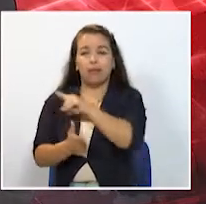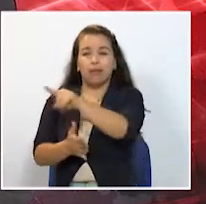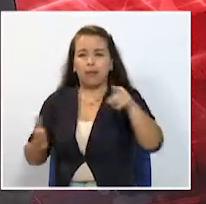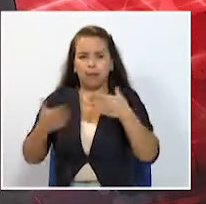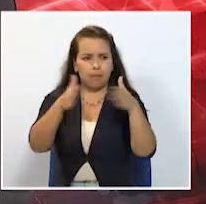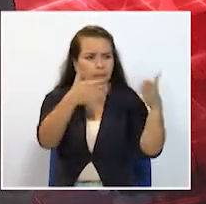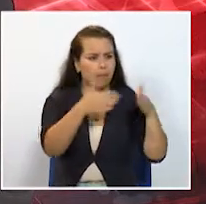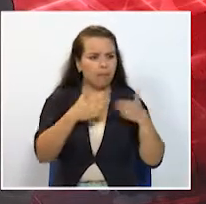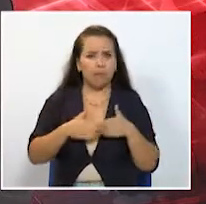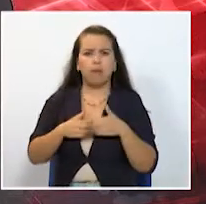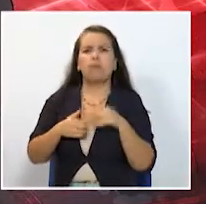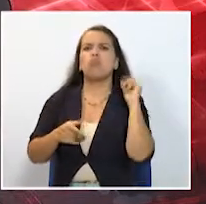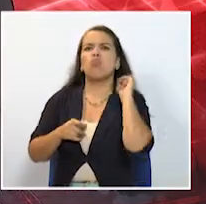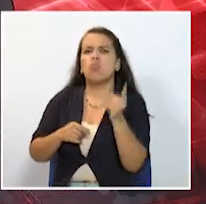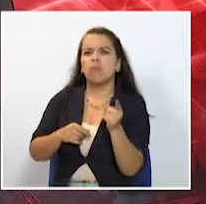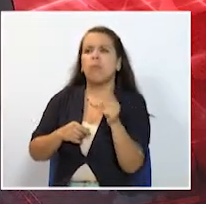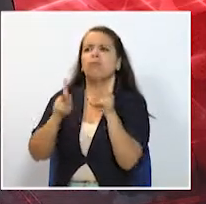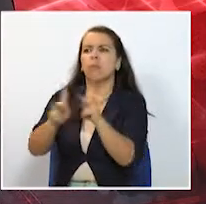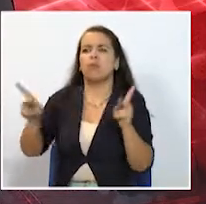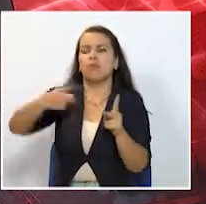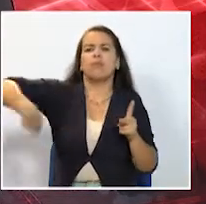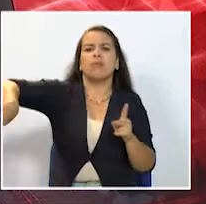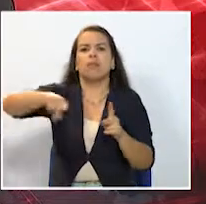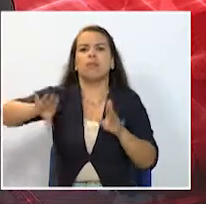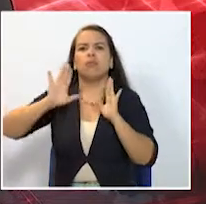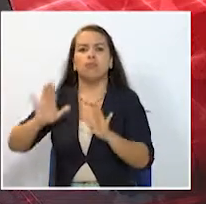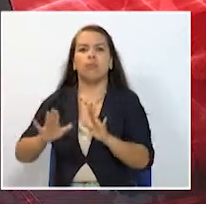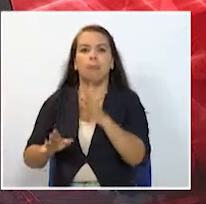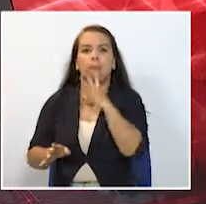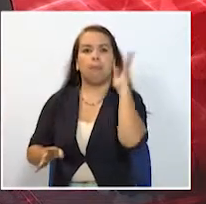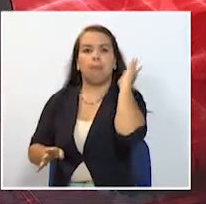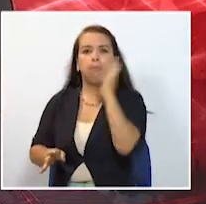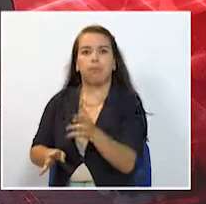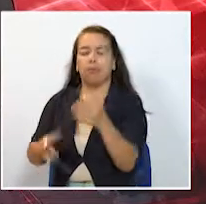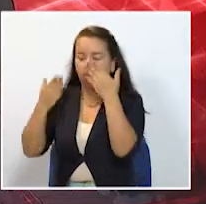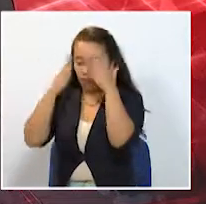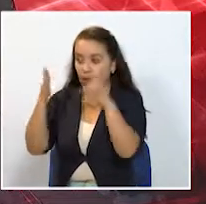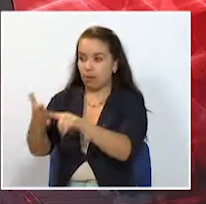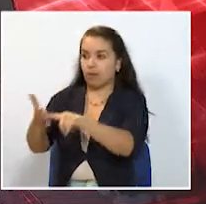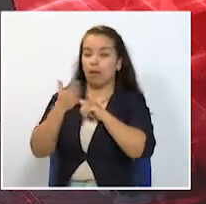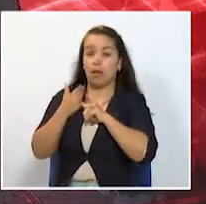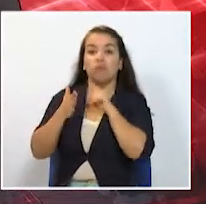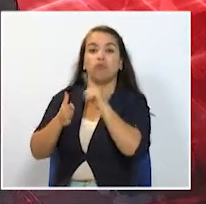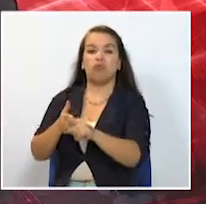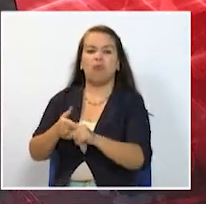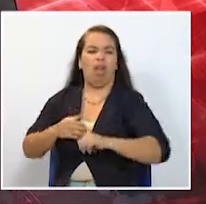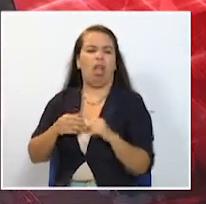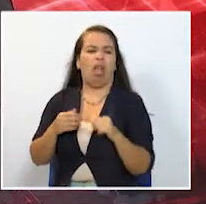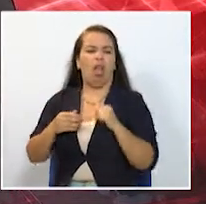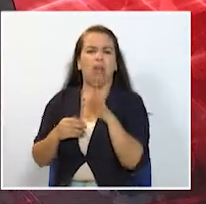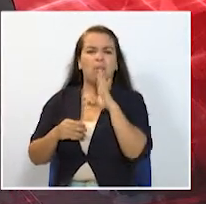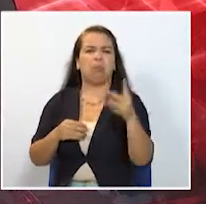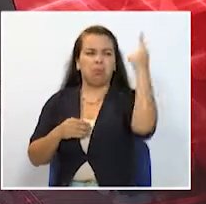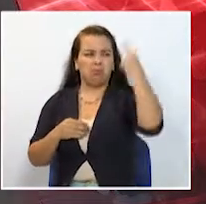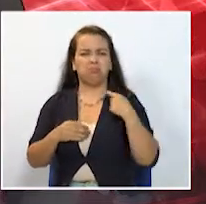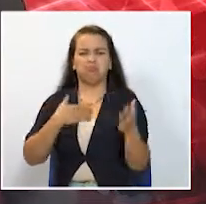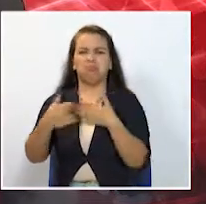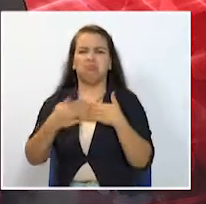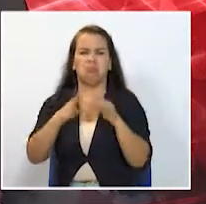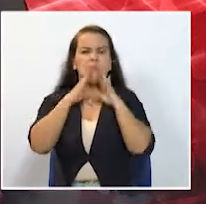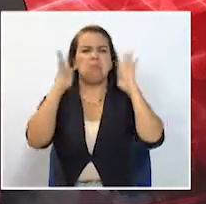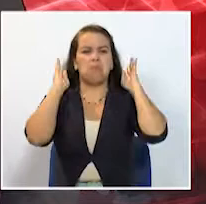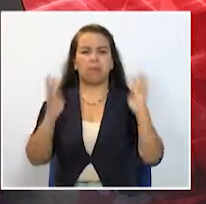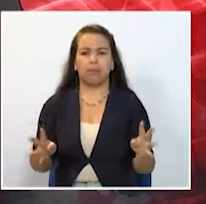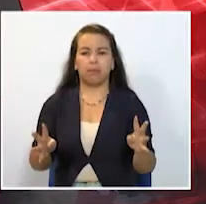Procuraduría porque dichos mandatarios han incumplido de manera evidente e injustificada con sus obligaciones de atención integral.